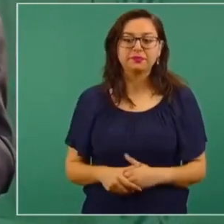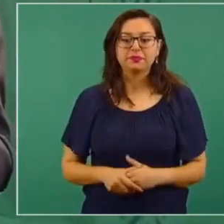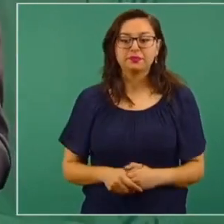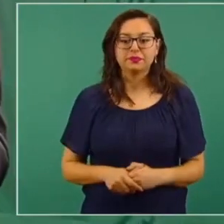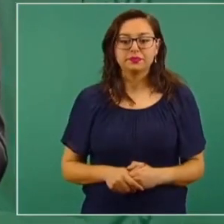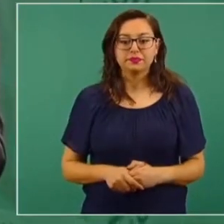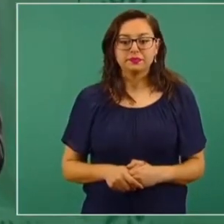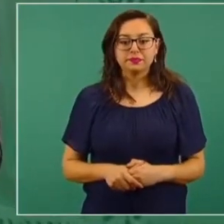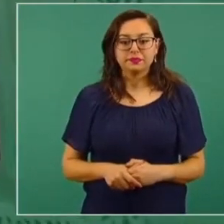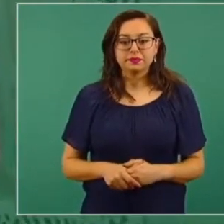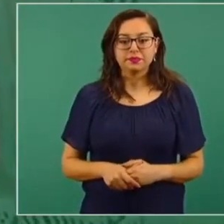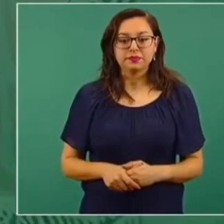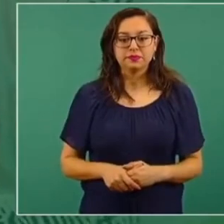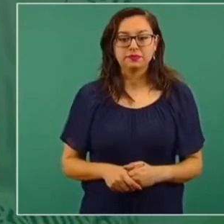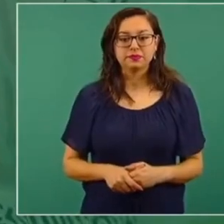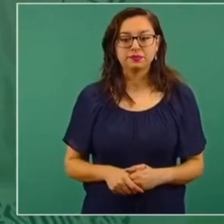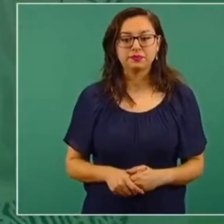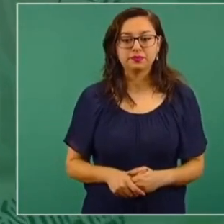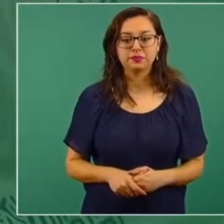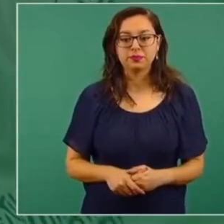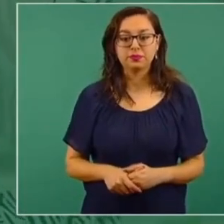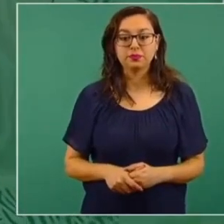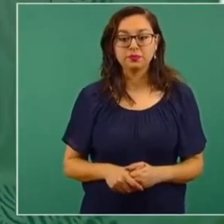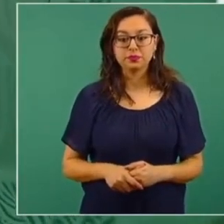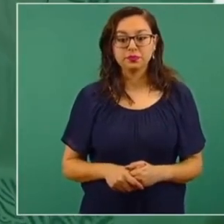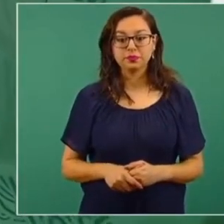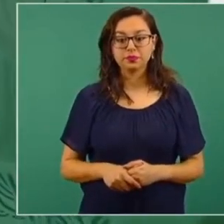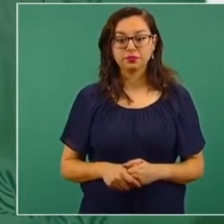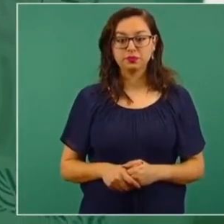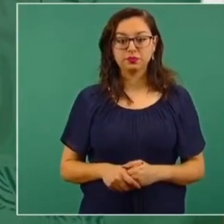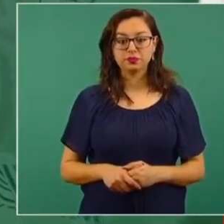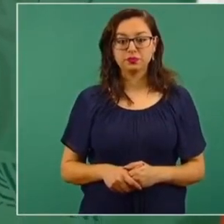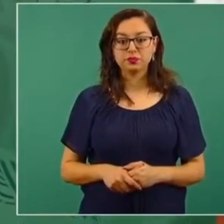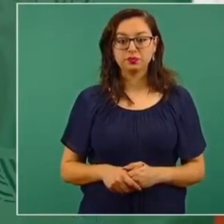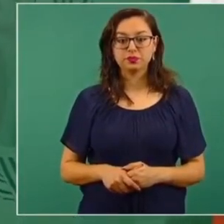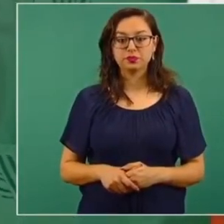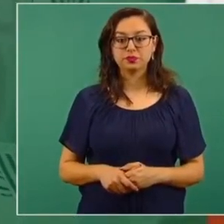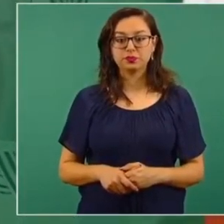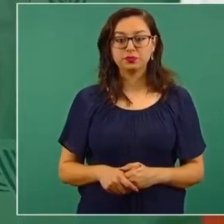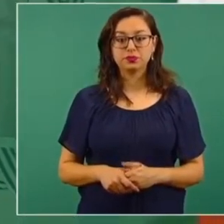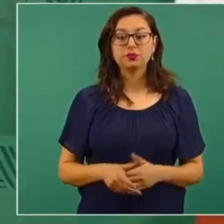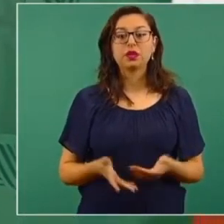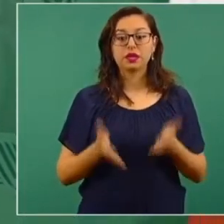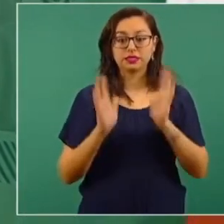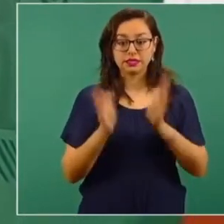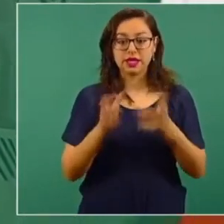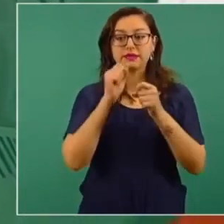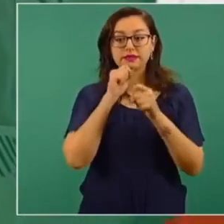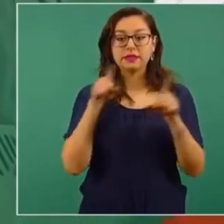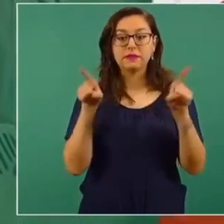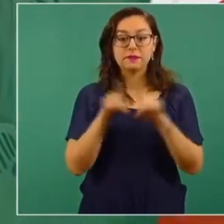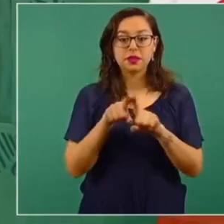he dado instrucciones también para que el programa la casa la escuela es nuestra